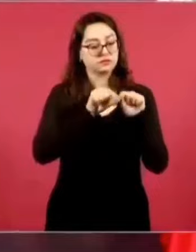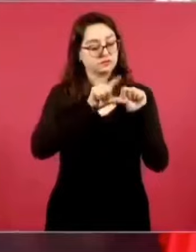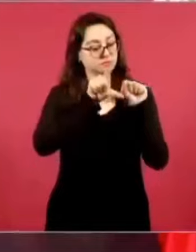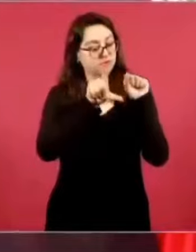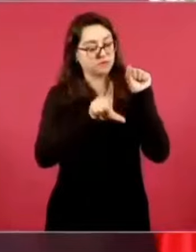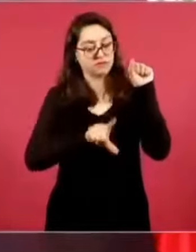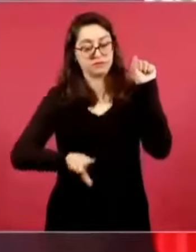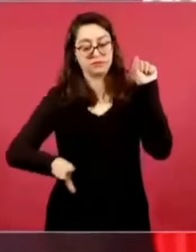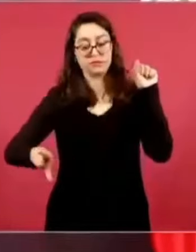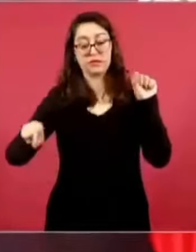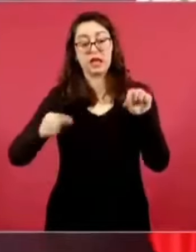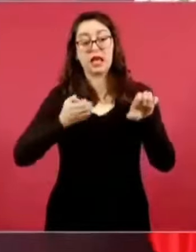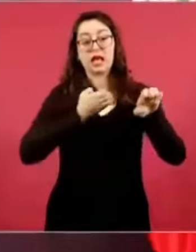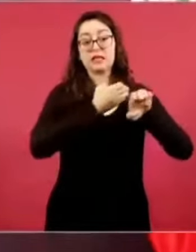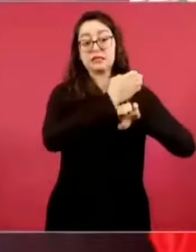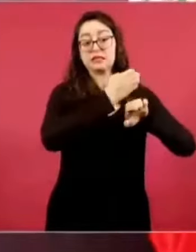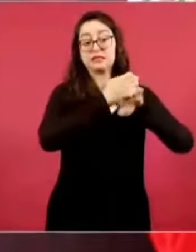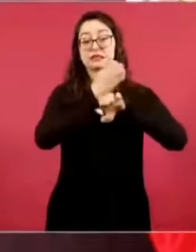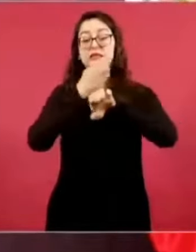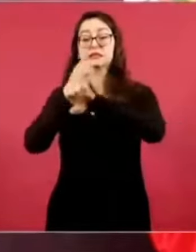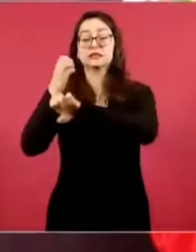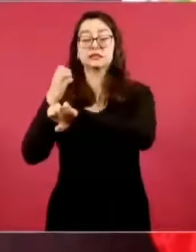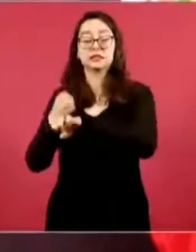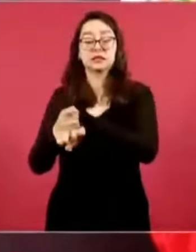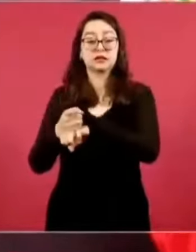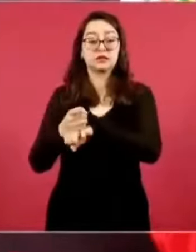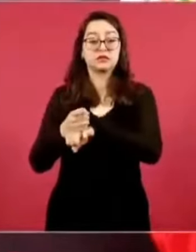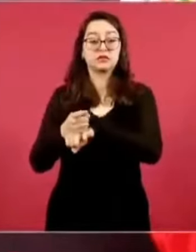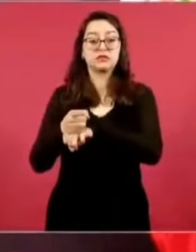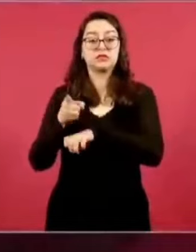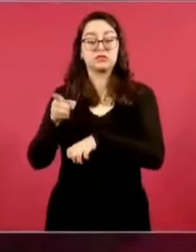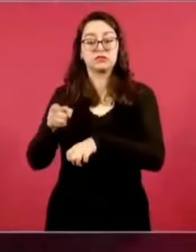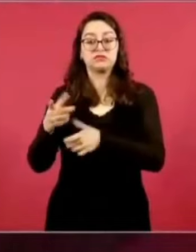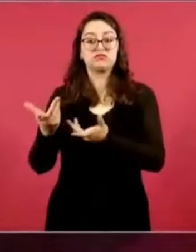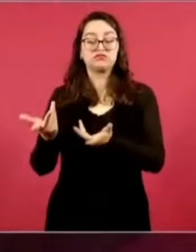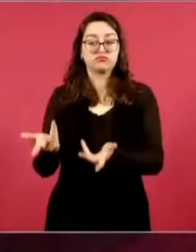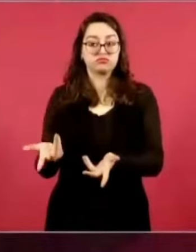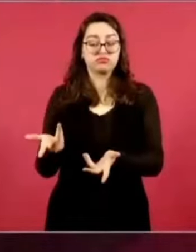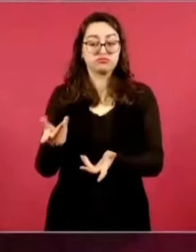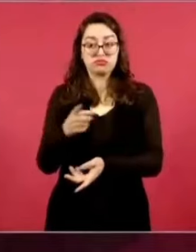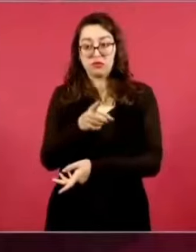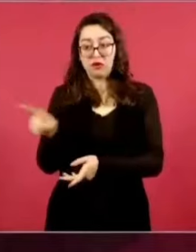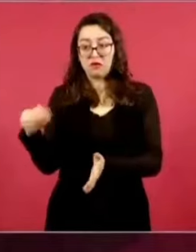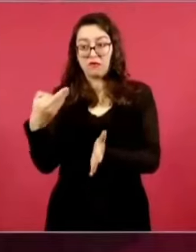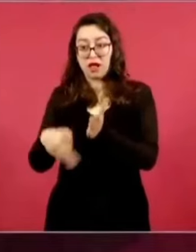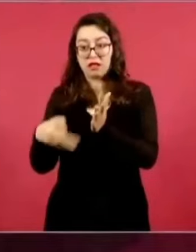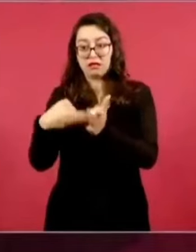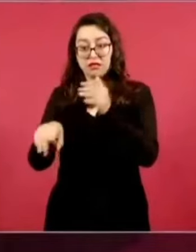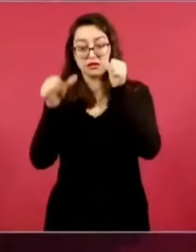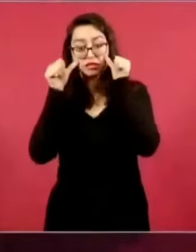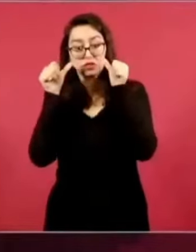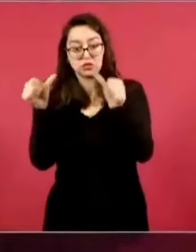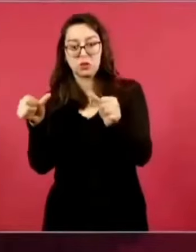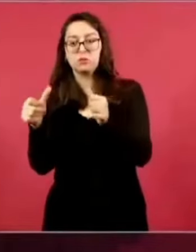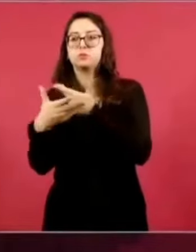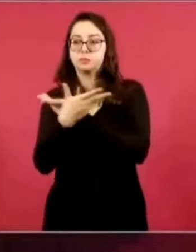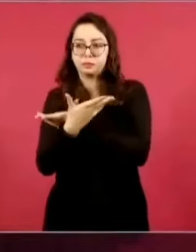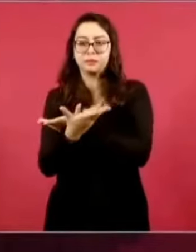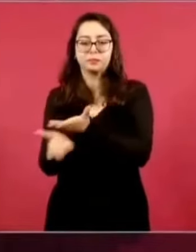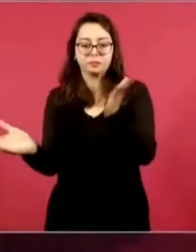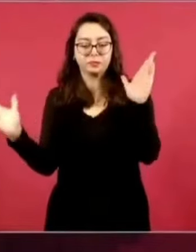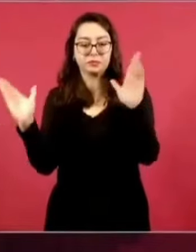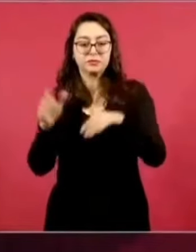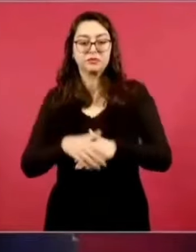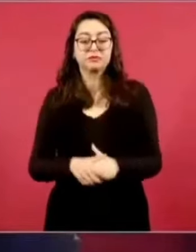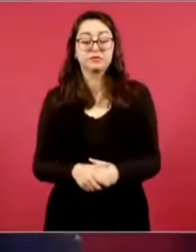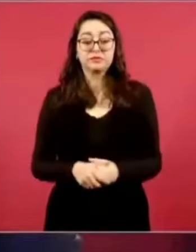los que no tienen seguridad social en el país, de